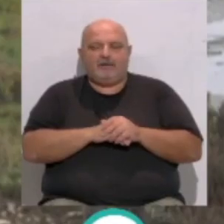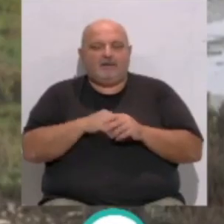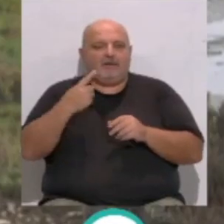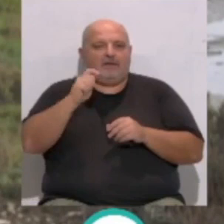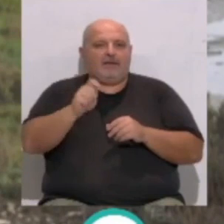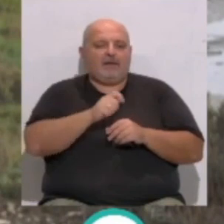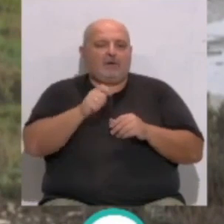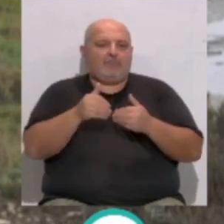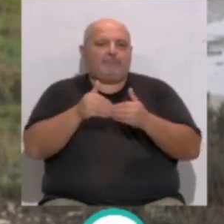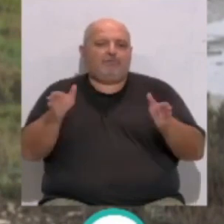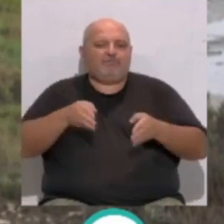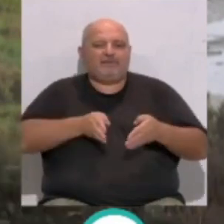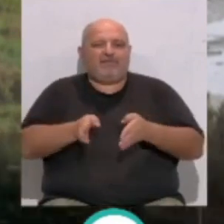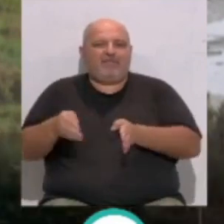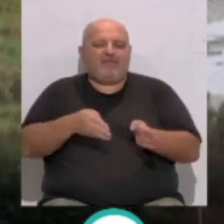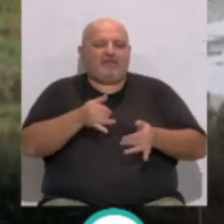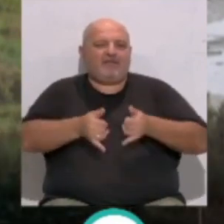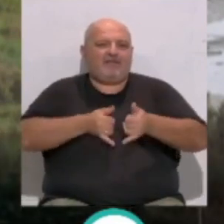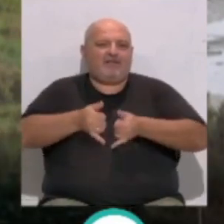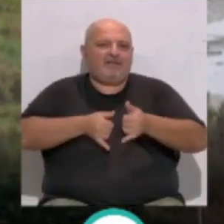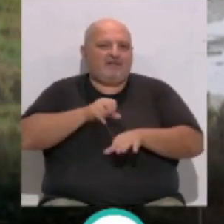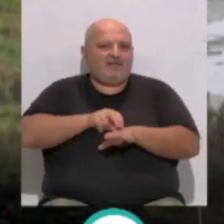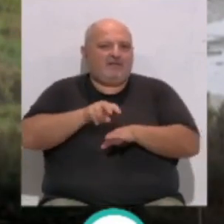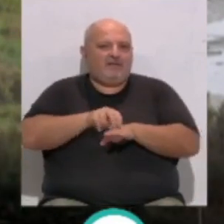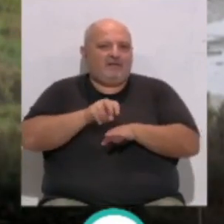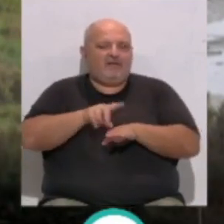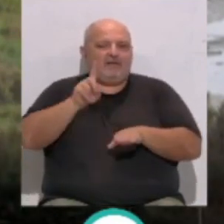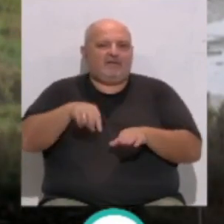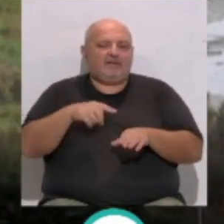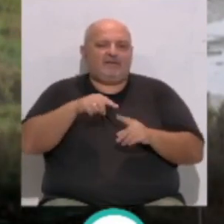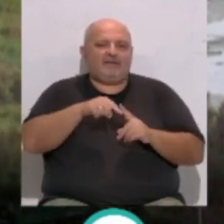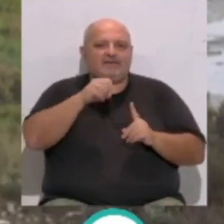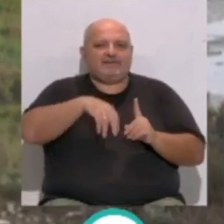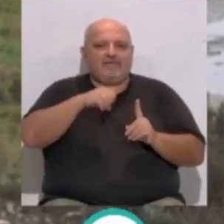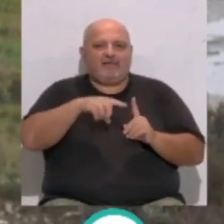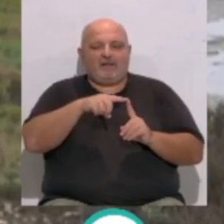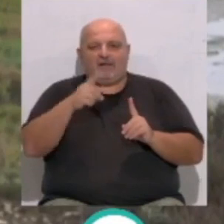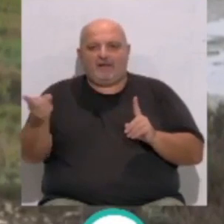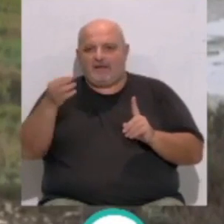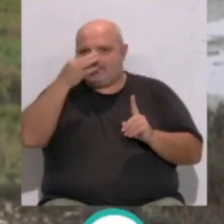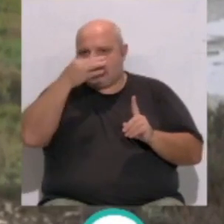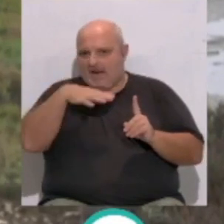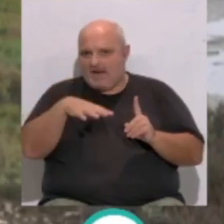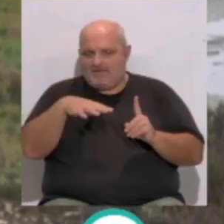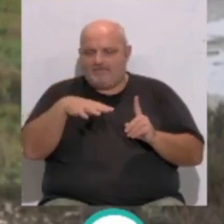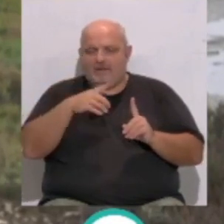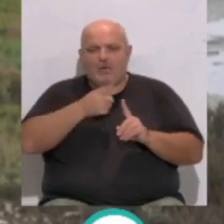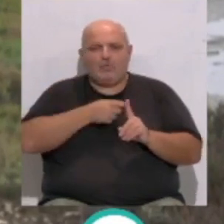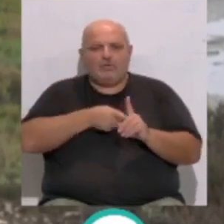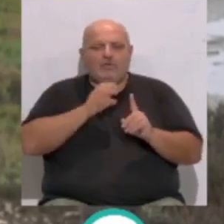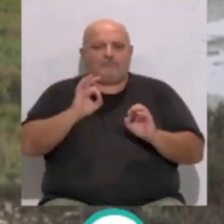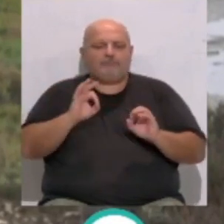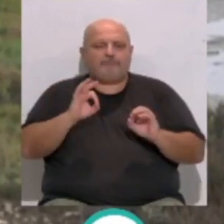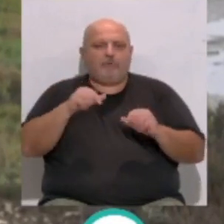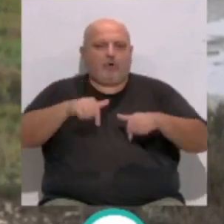Inaugurado el sendero ciclista peatonal que se ha habilitado entre las localidades de San Fernando y Chiclán. Se va a poder utilizar desde